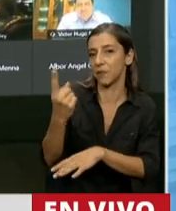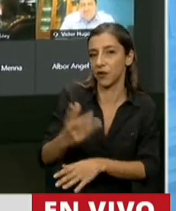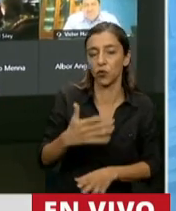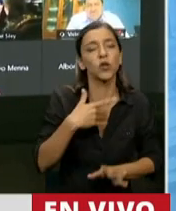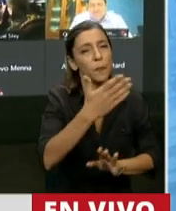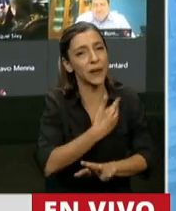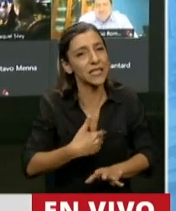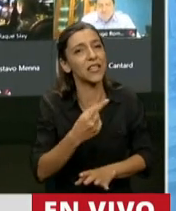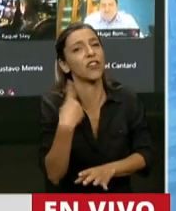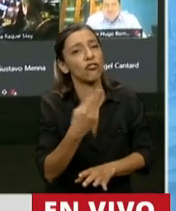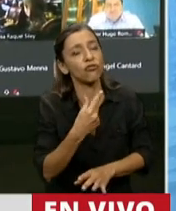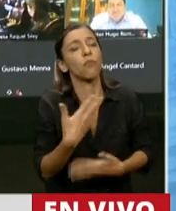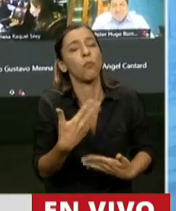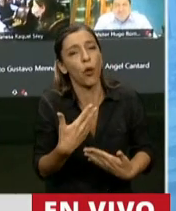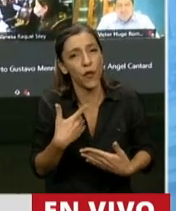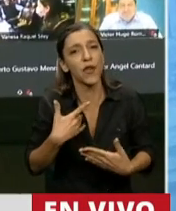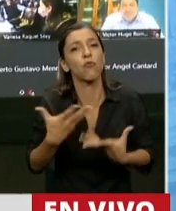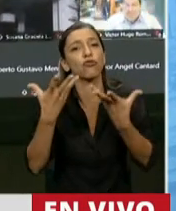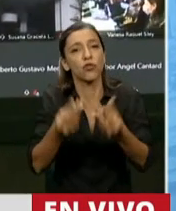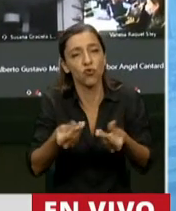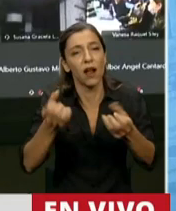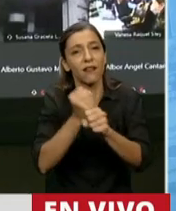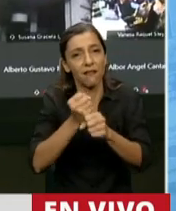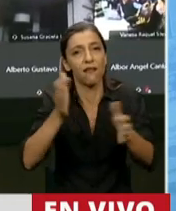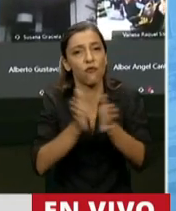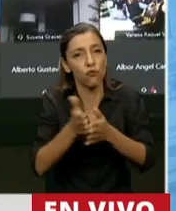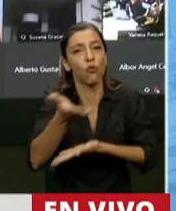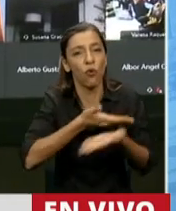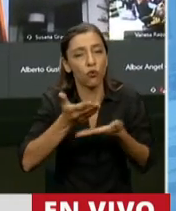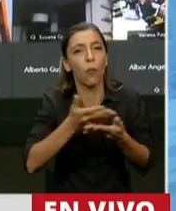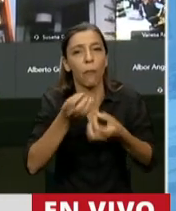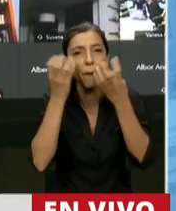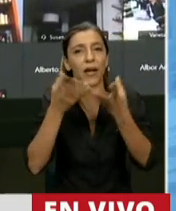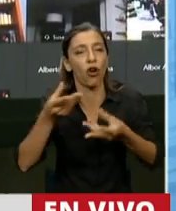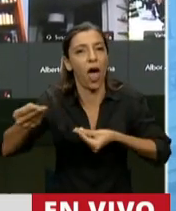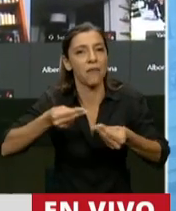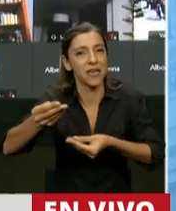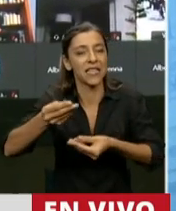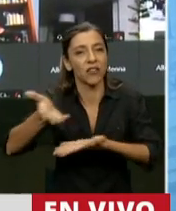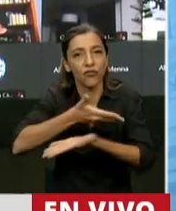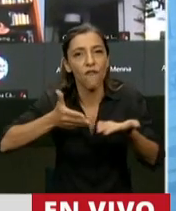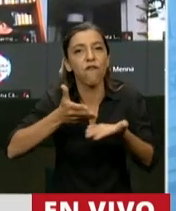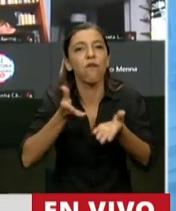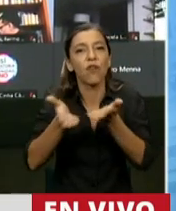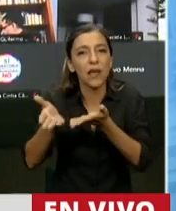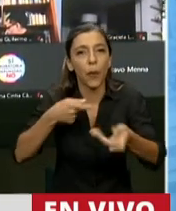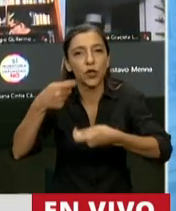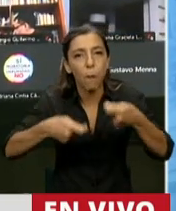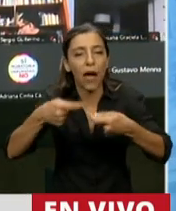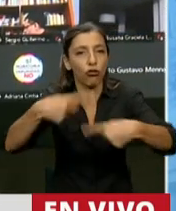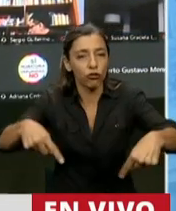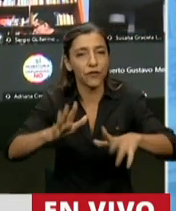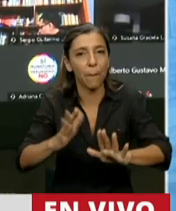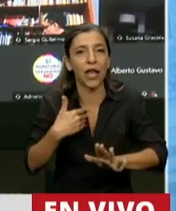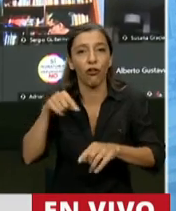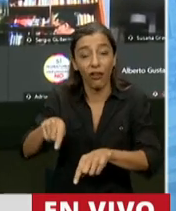en mejorar la gestión, podemos trabajar en conjunto, en cooperativamente. Lo que no podemos es avalar la pilatería del